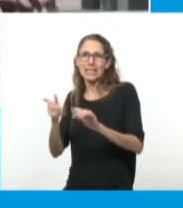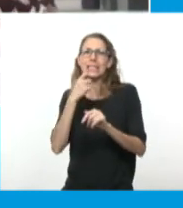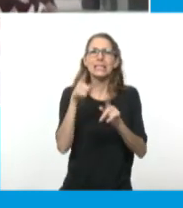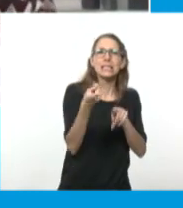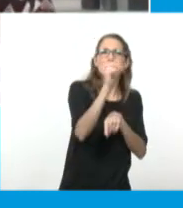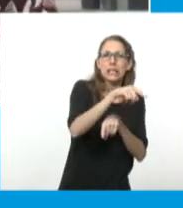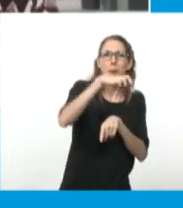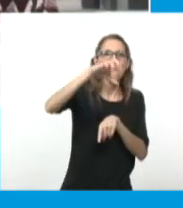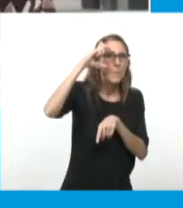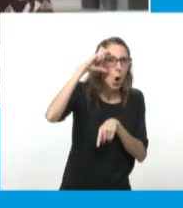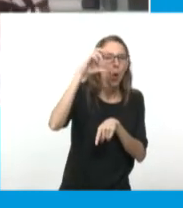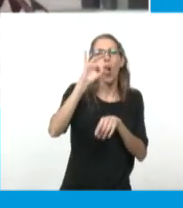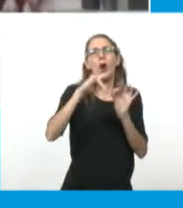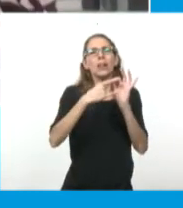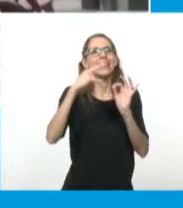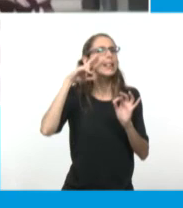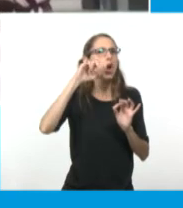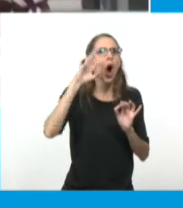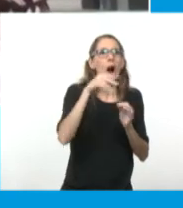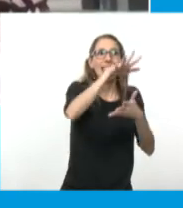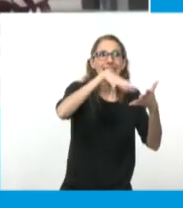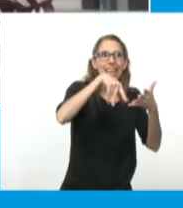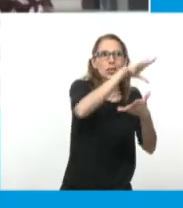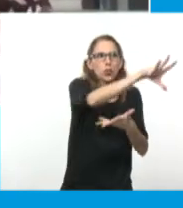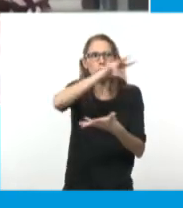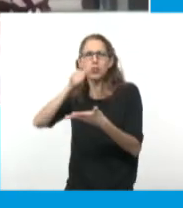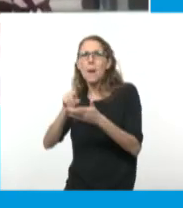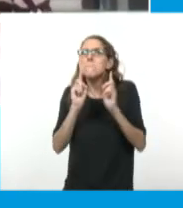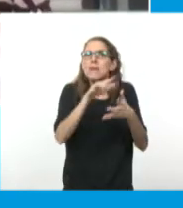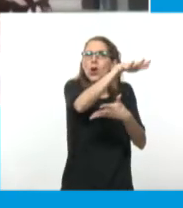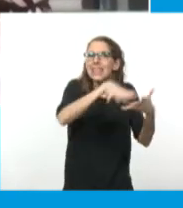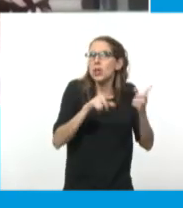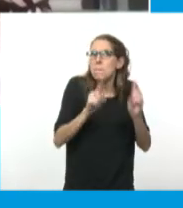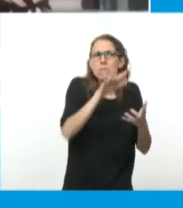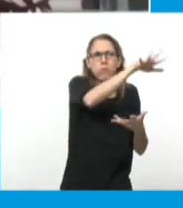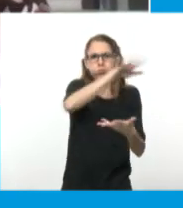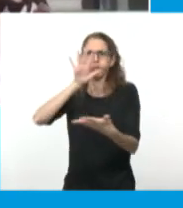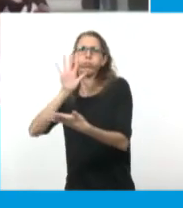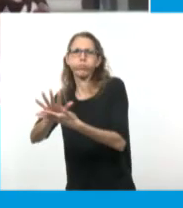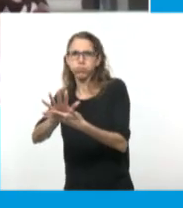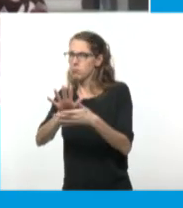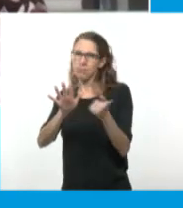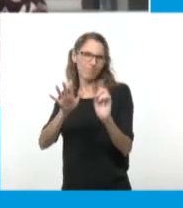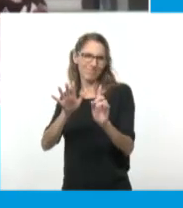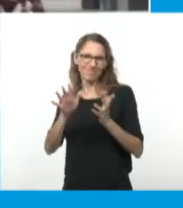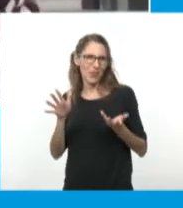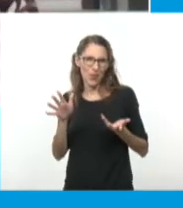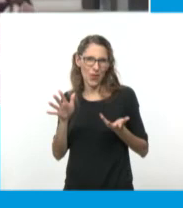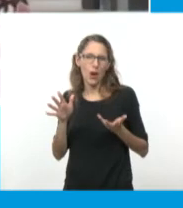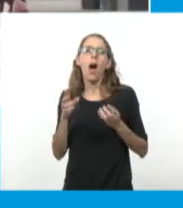Poe. No tiene sentido transcribir el texto tal cual está. Tiene sentido, bueno,